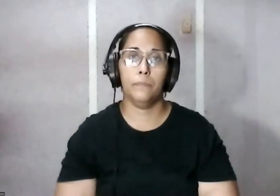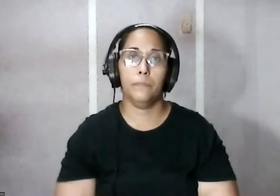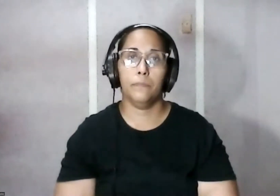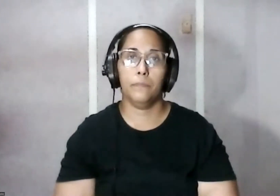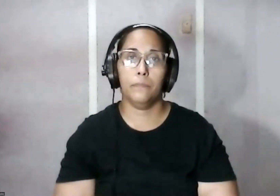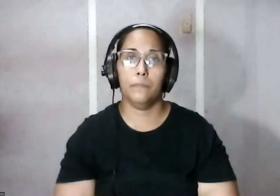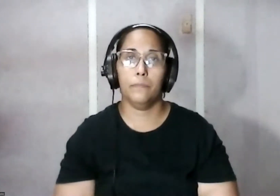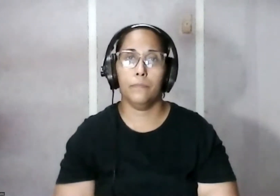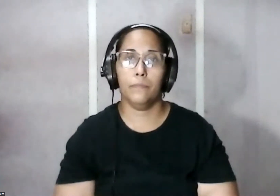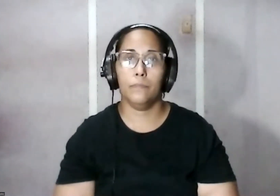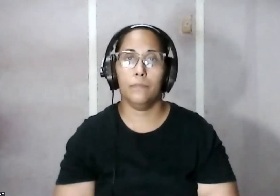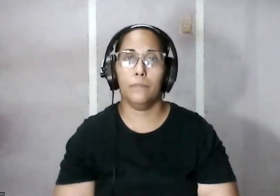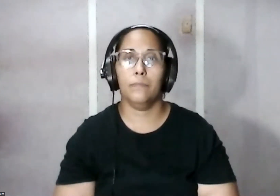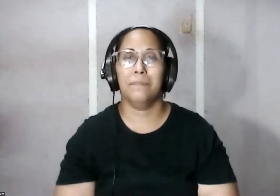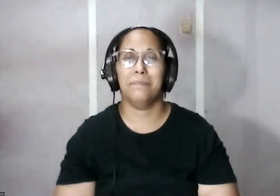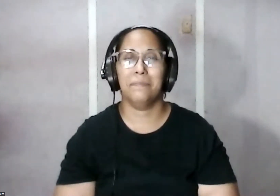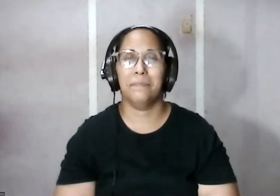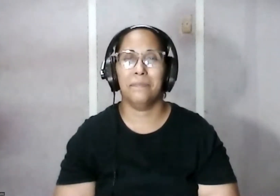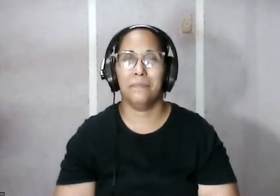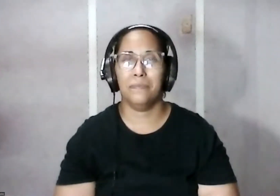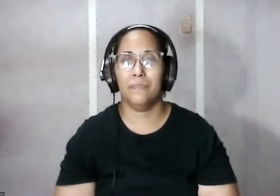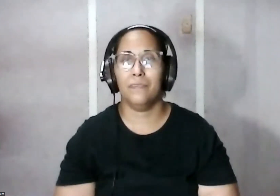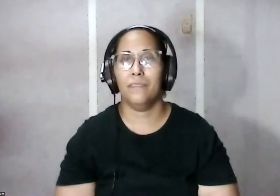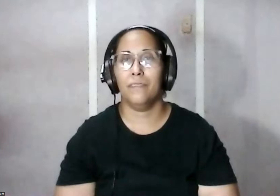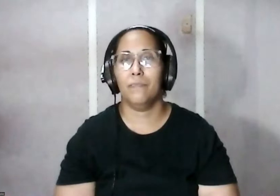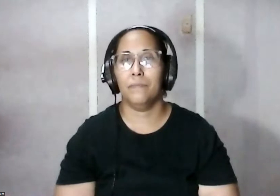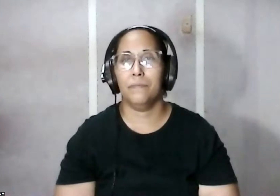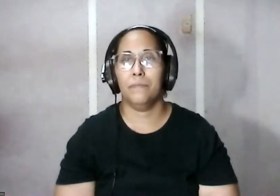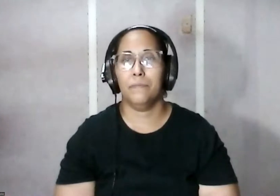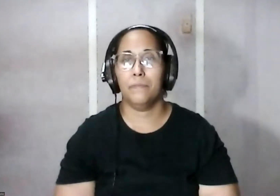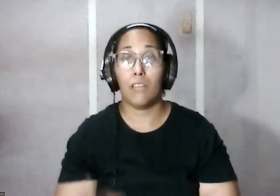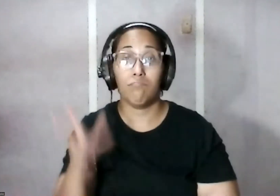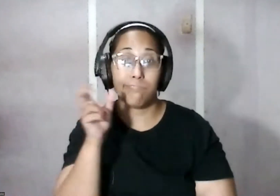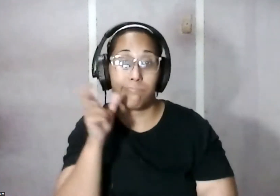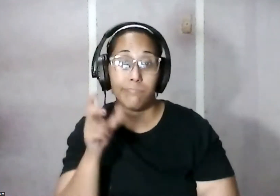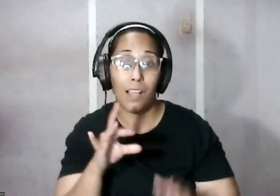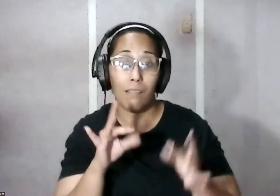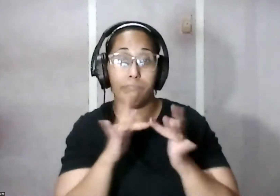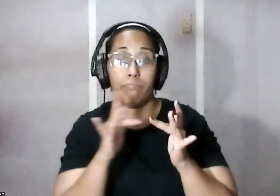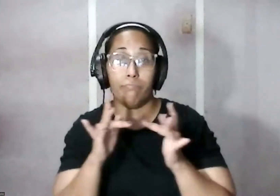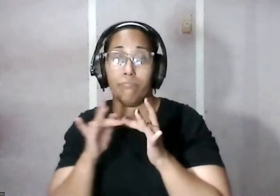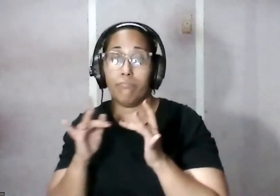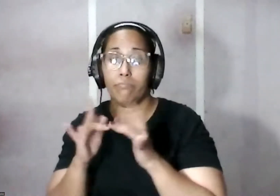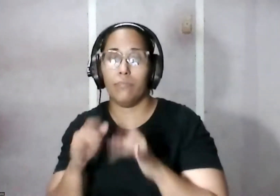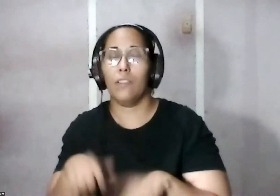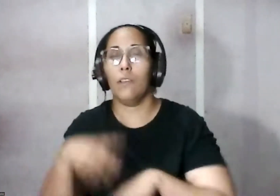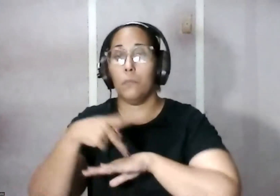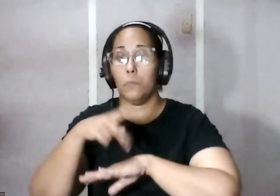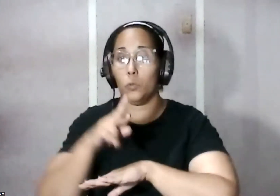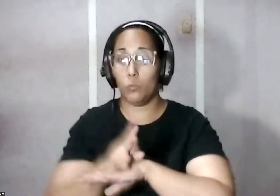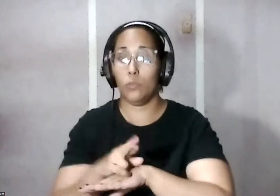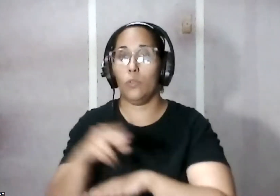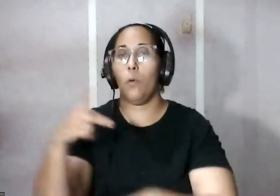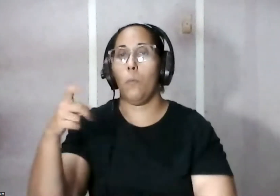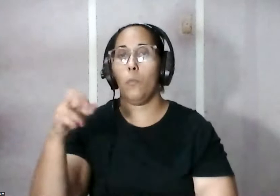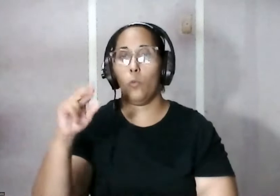perdón es que no sé si soy yo pero escuché entre cortado que comenta Javier Rivera que Puerto Rico era provincia